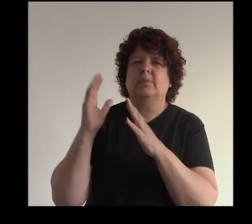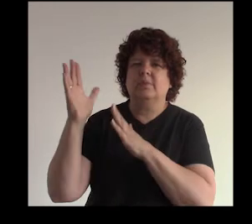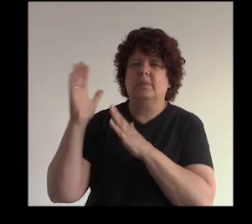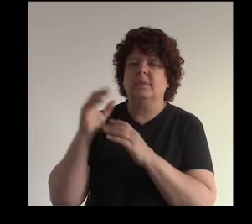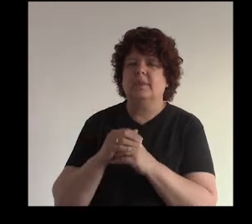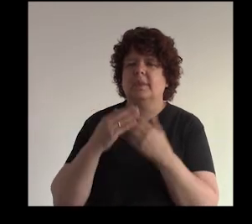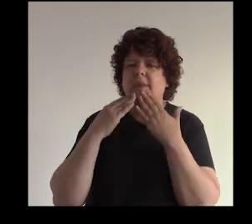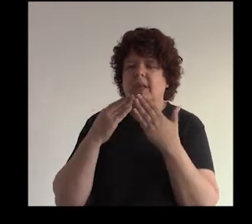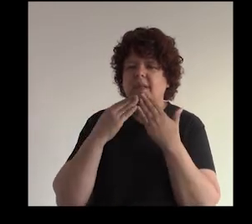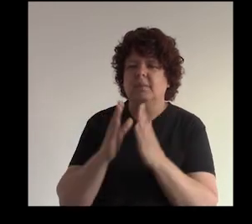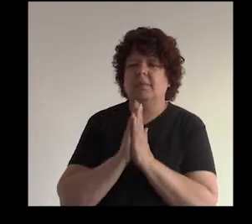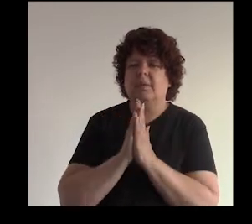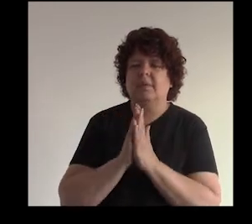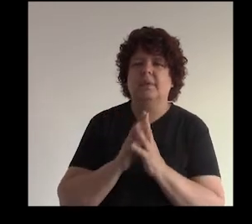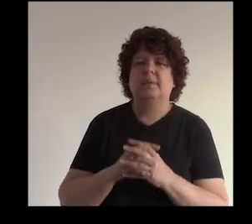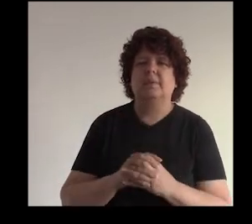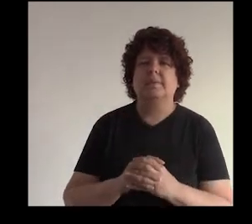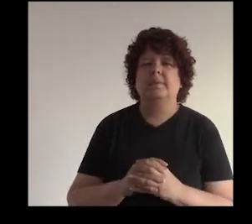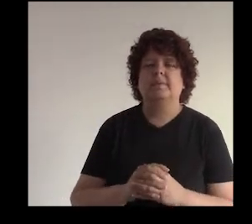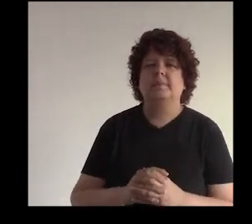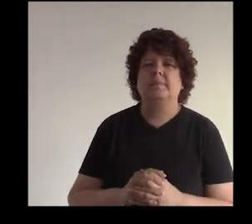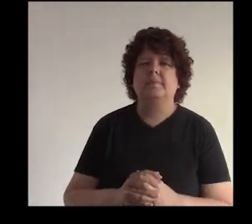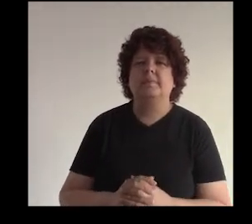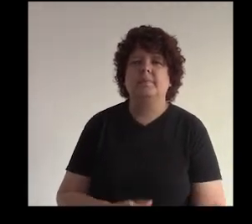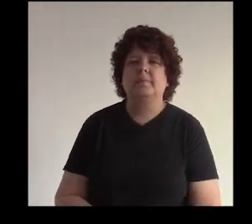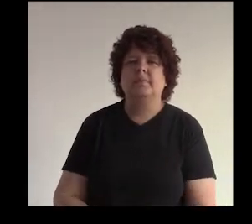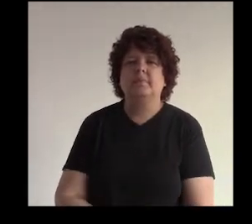llevando a la ponencia vamos a agradecer esto a nuestro público